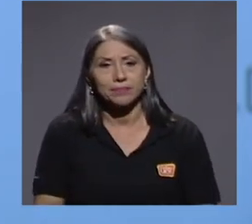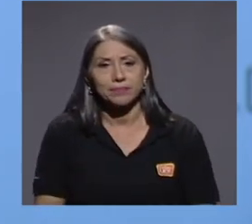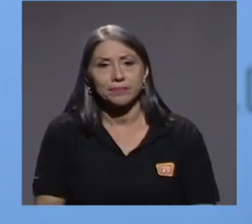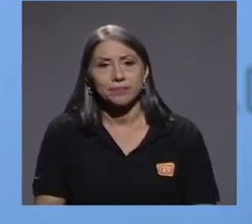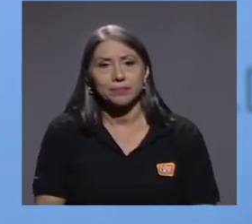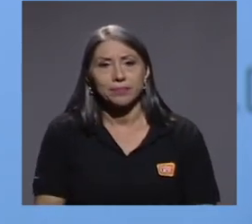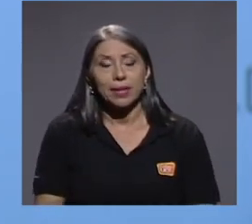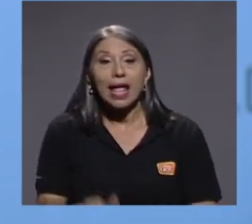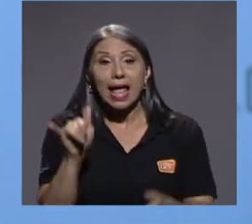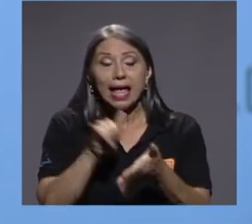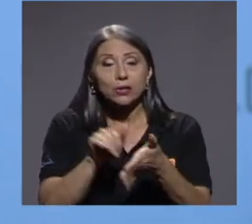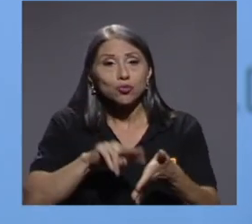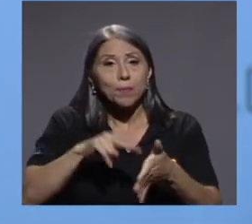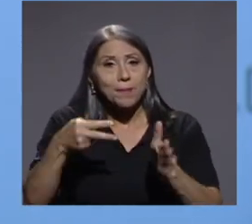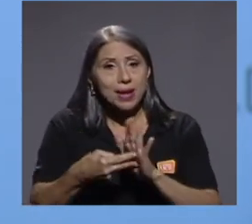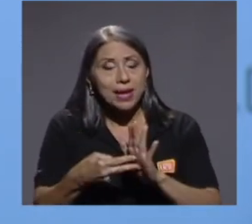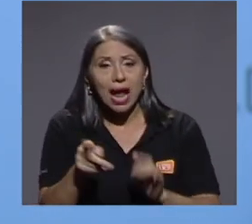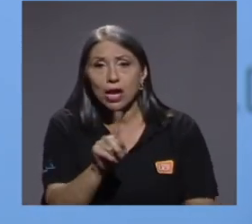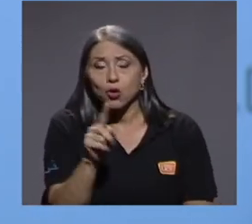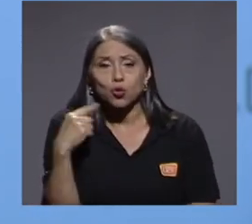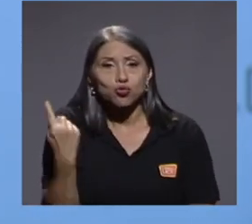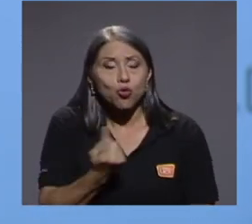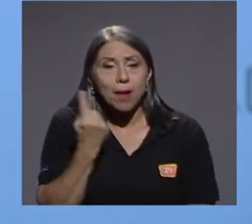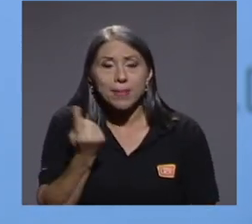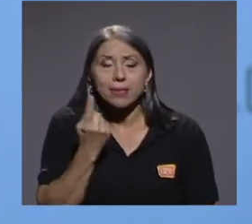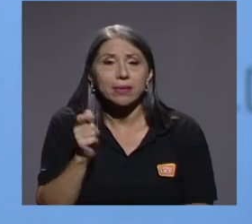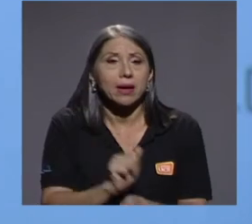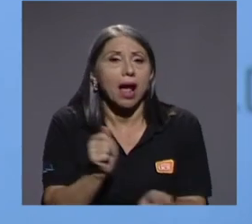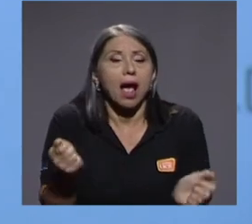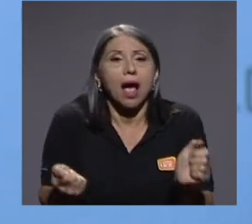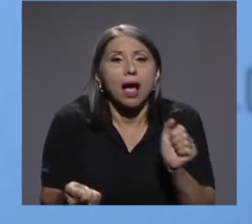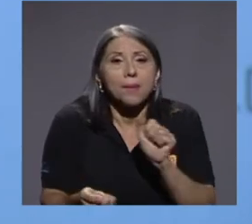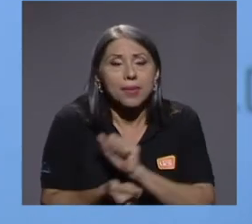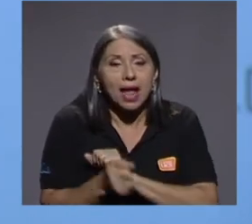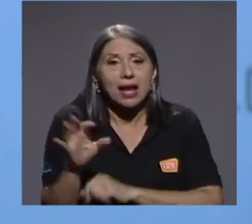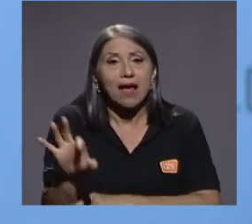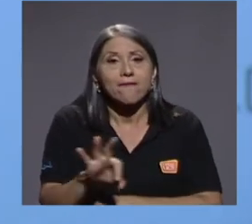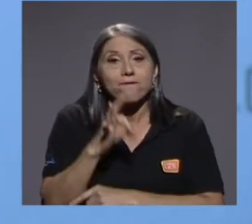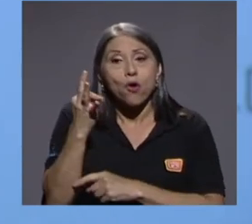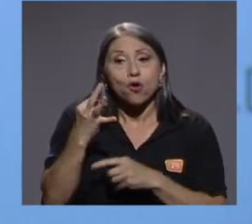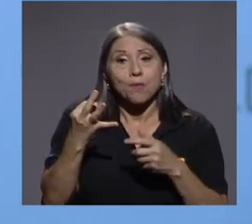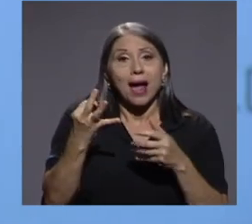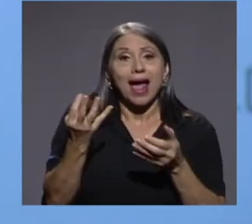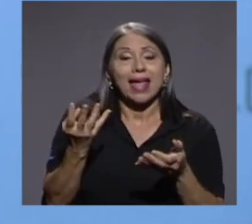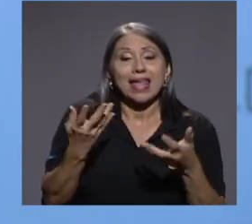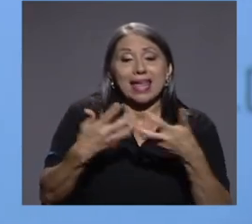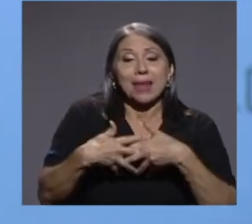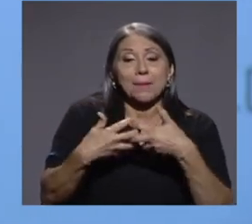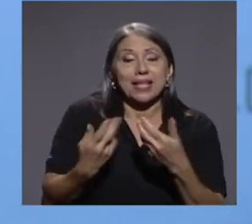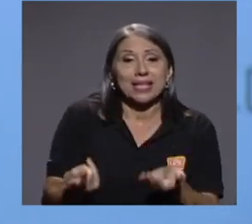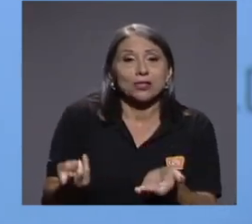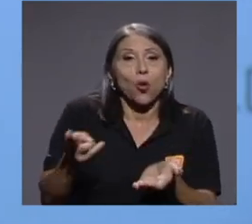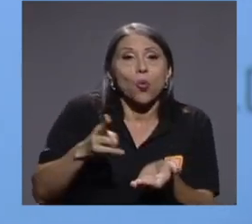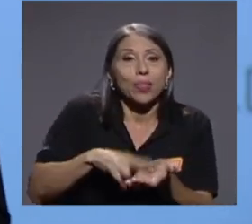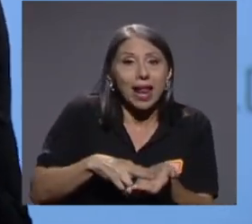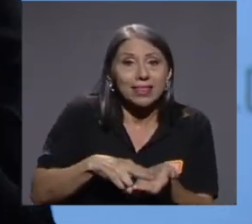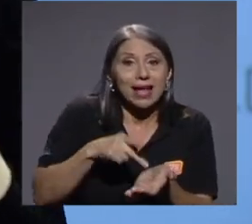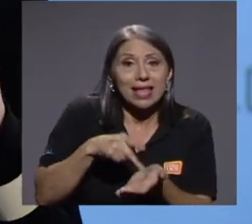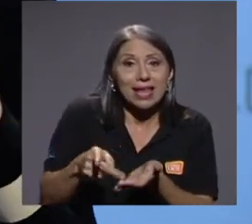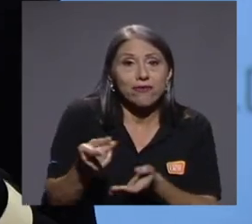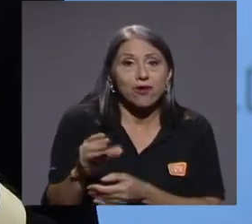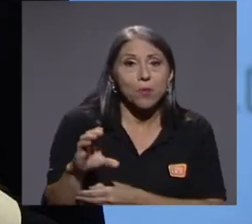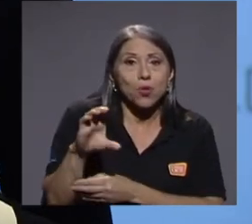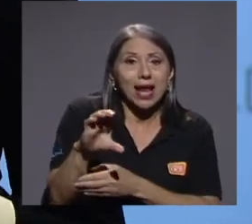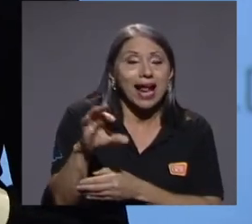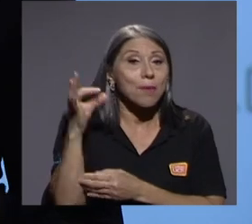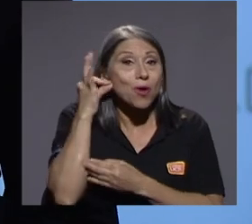Esto implica no solo cambiar la forma en la que las empresas contratan y remuneran mujeres para ir cerrando